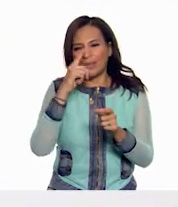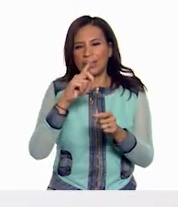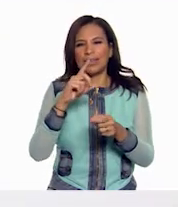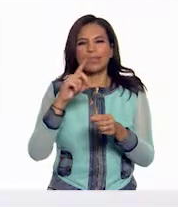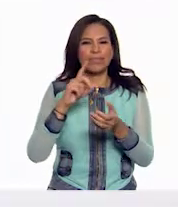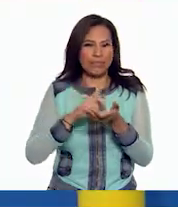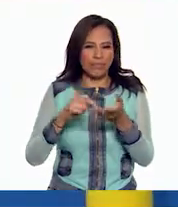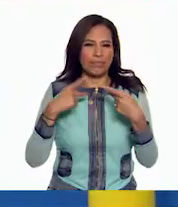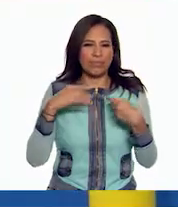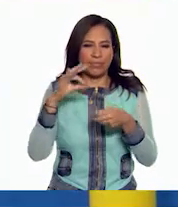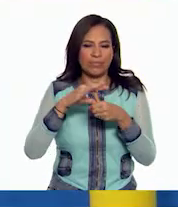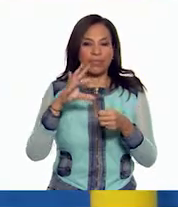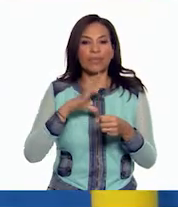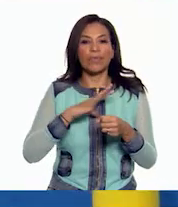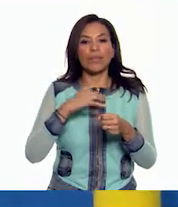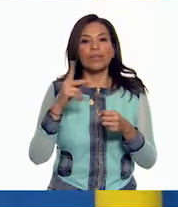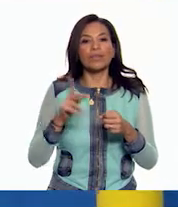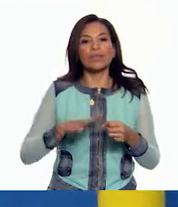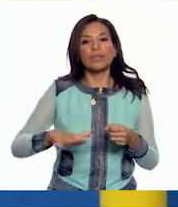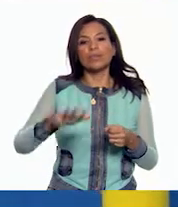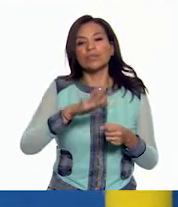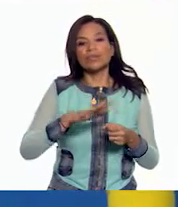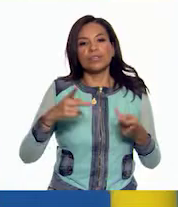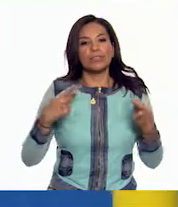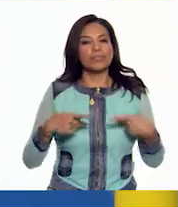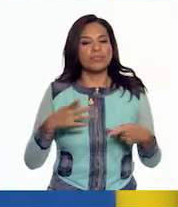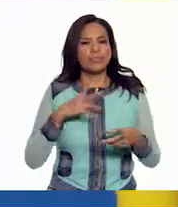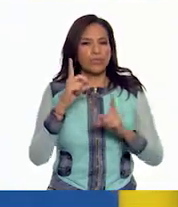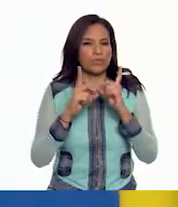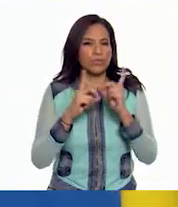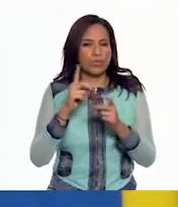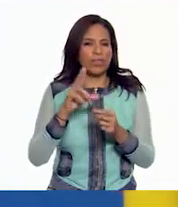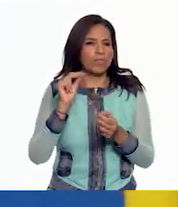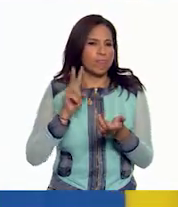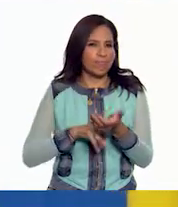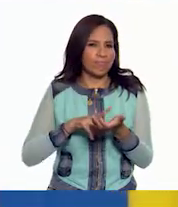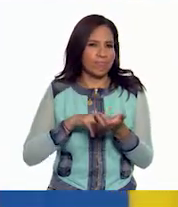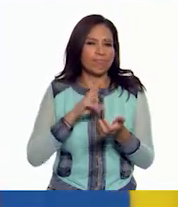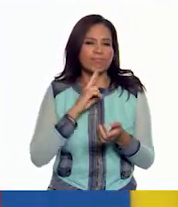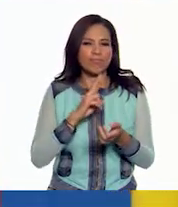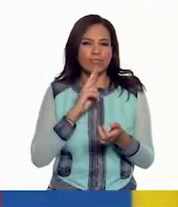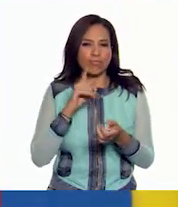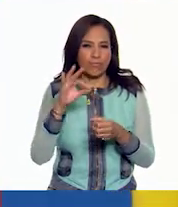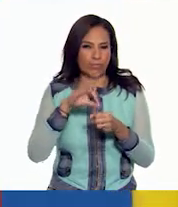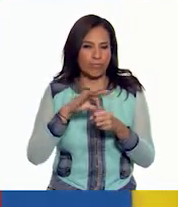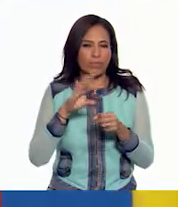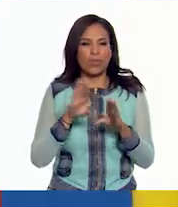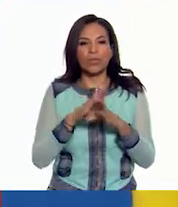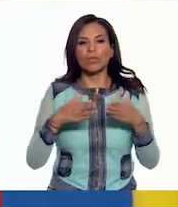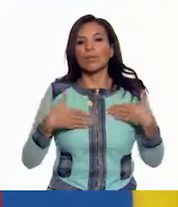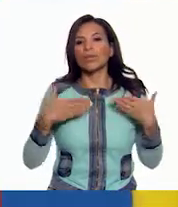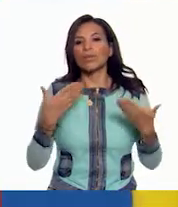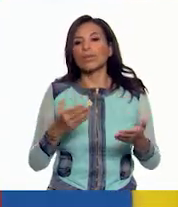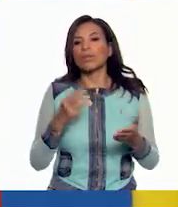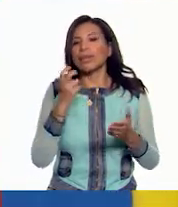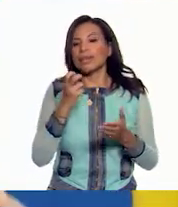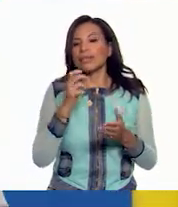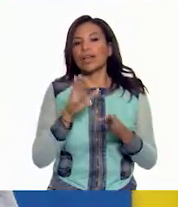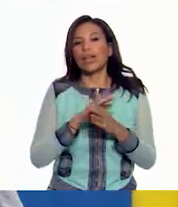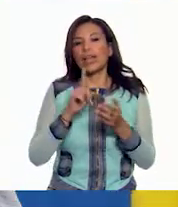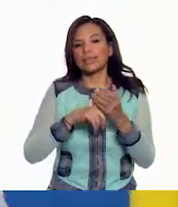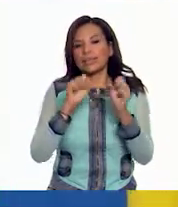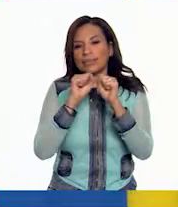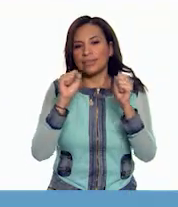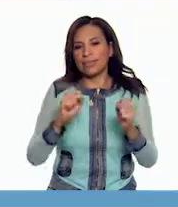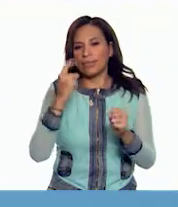Si existía una parte de la población que puso en duda la validez de los resultados, ¿cómo podía confiarse entonces en el sistema